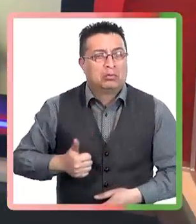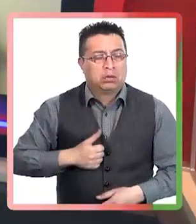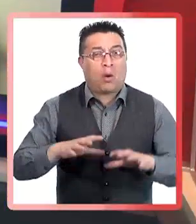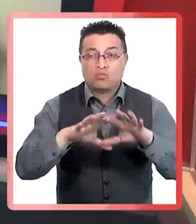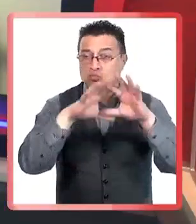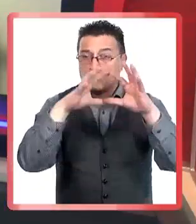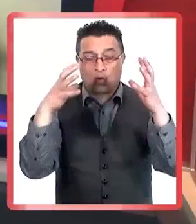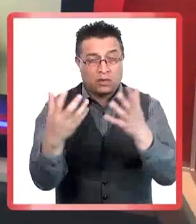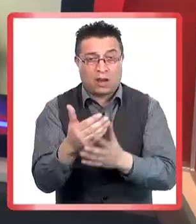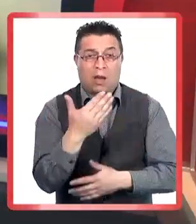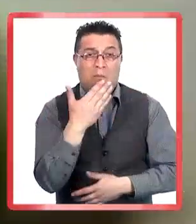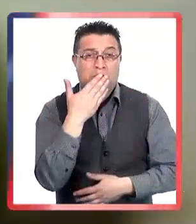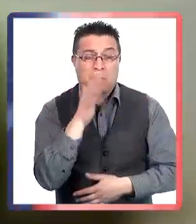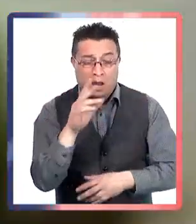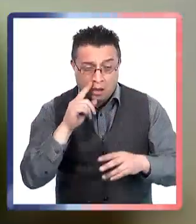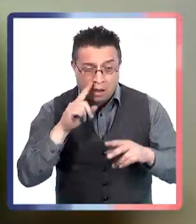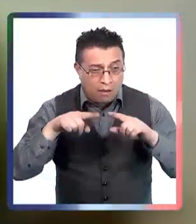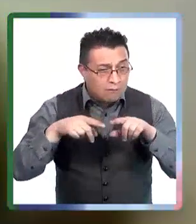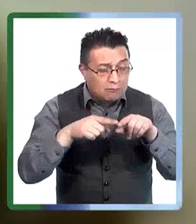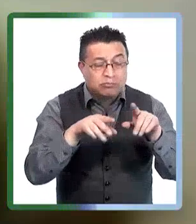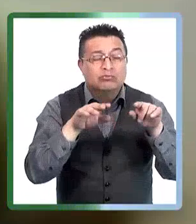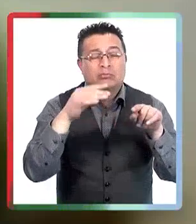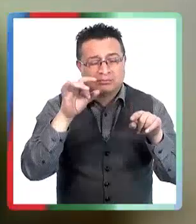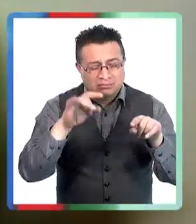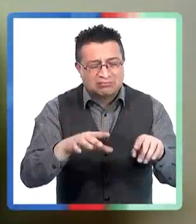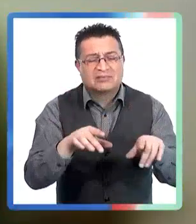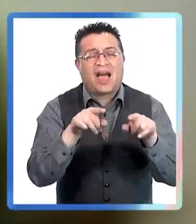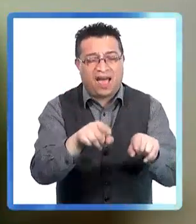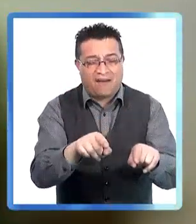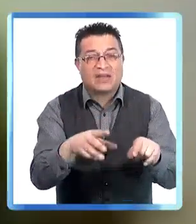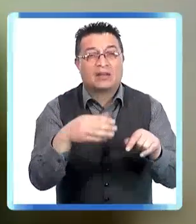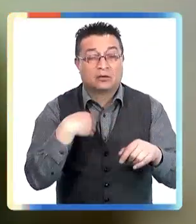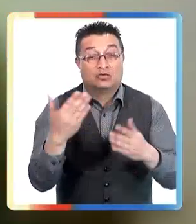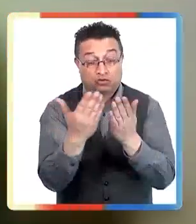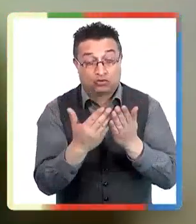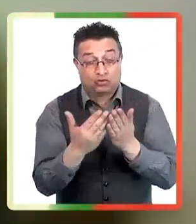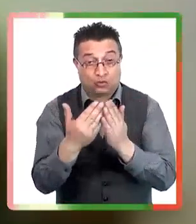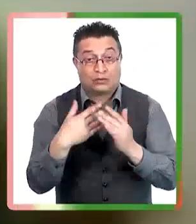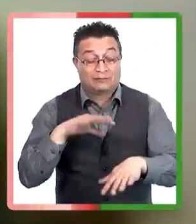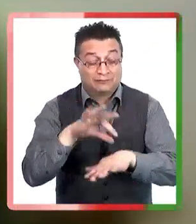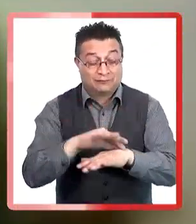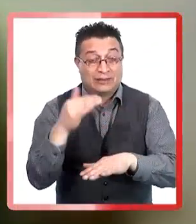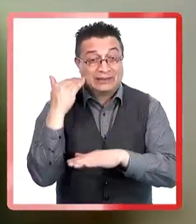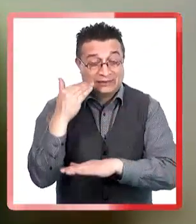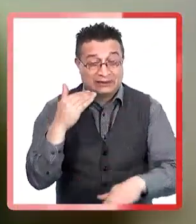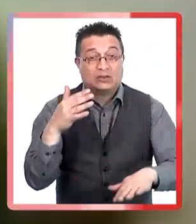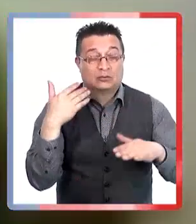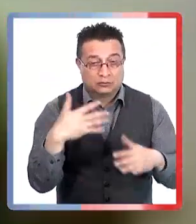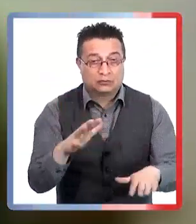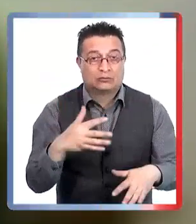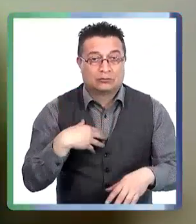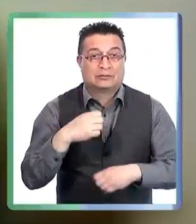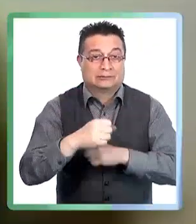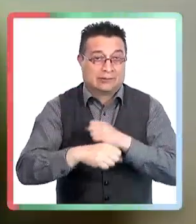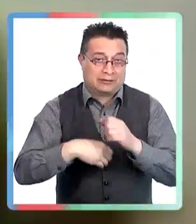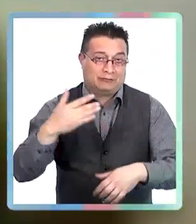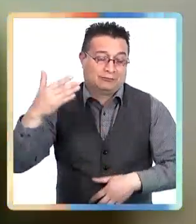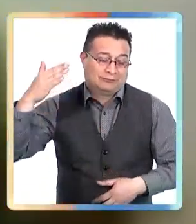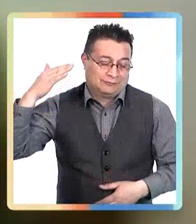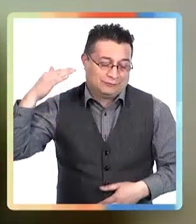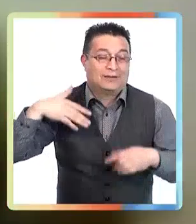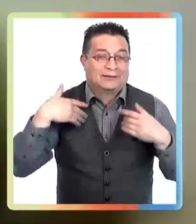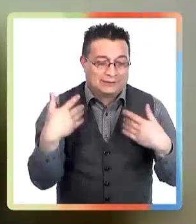las meningitis bacterianas eran, todos los días llegaban casos de pacientes con meningitis bacterianas que son de alta